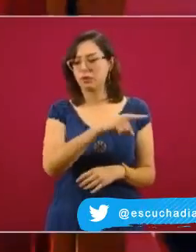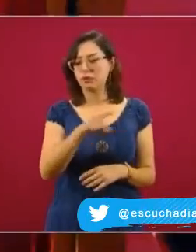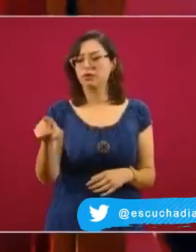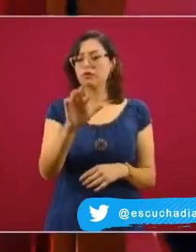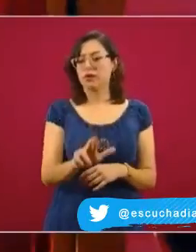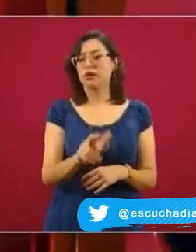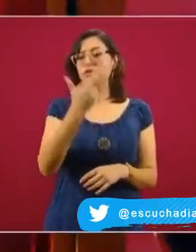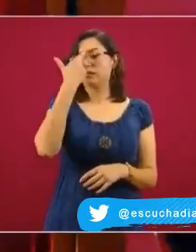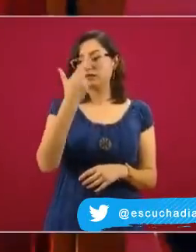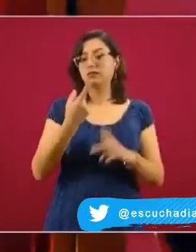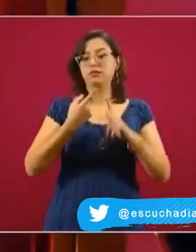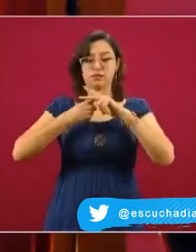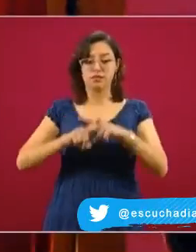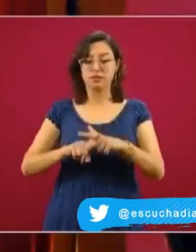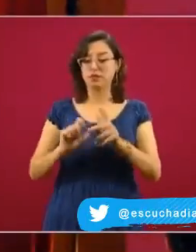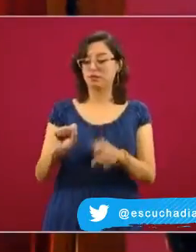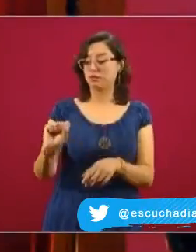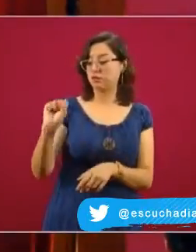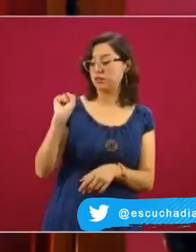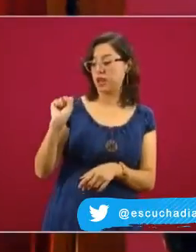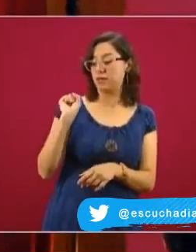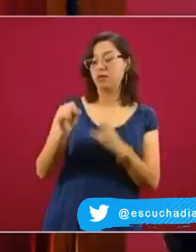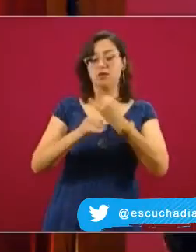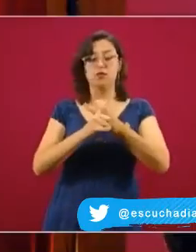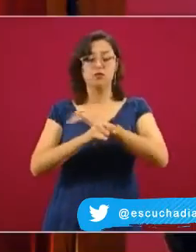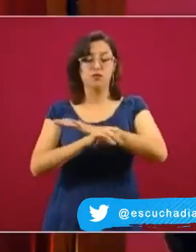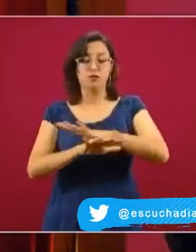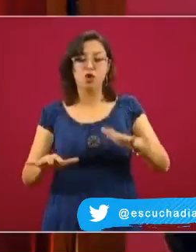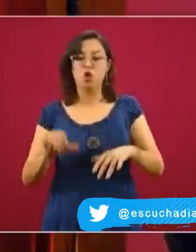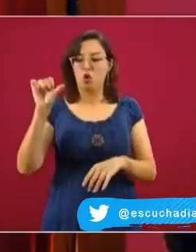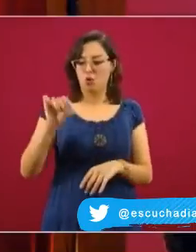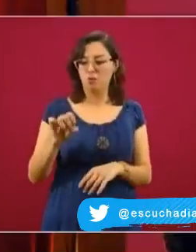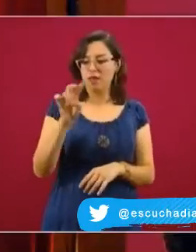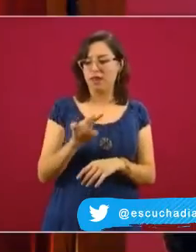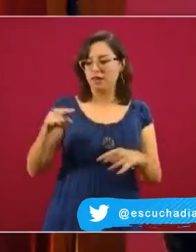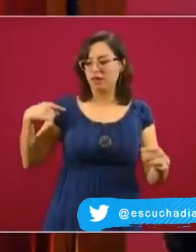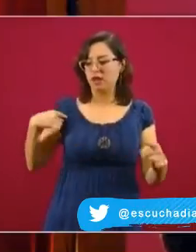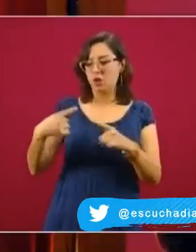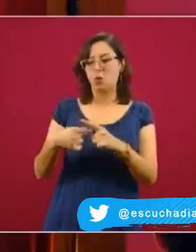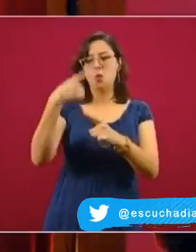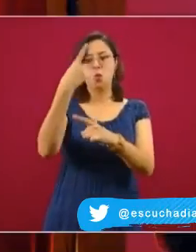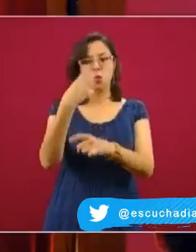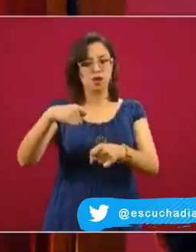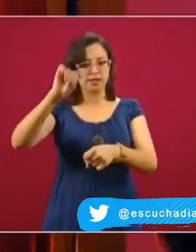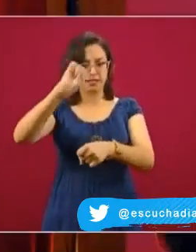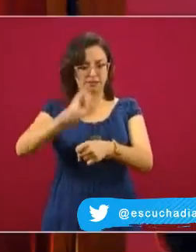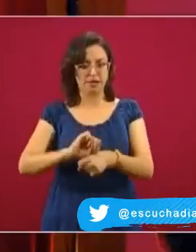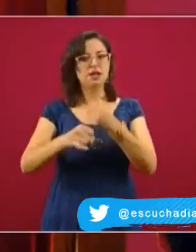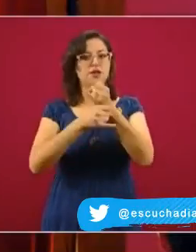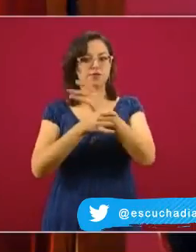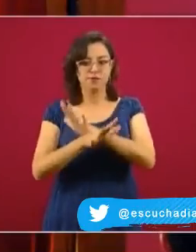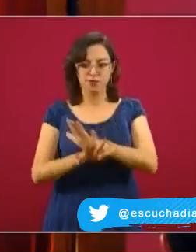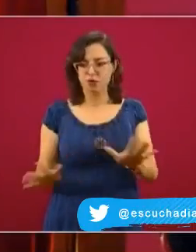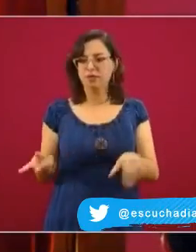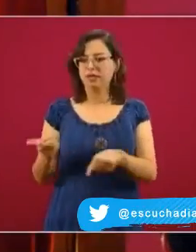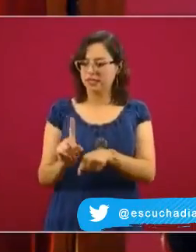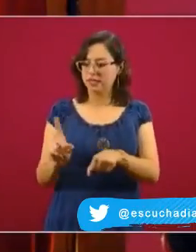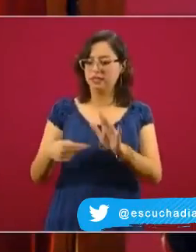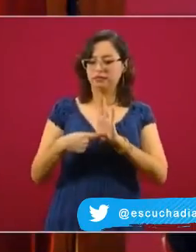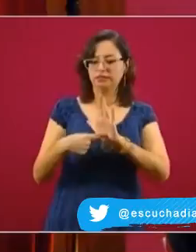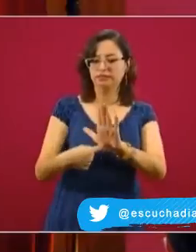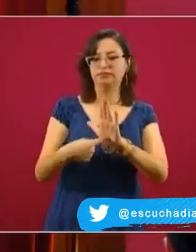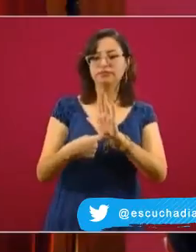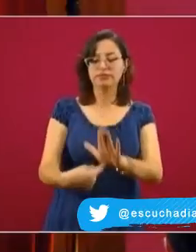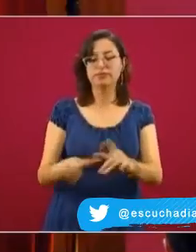informe, que fue precisamente el sábado pasado, hoy día es viernes, estaríamos cumpliendo una semana de que estamos presentando estos datos,